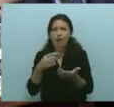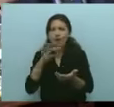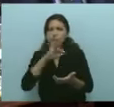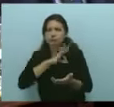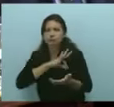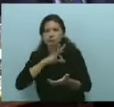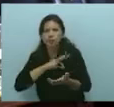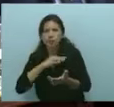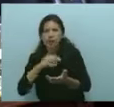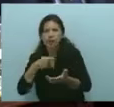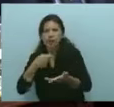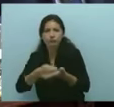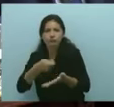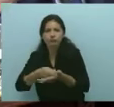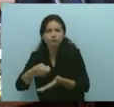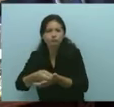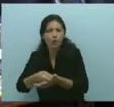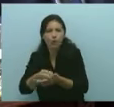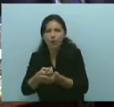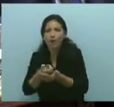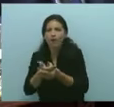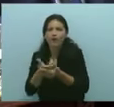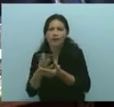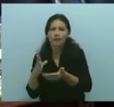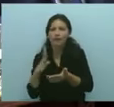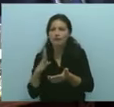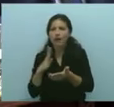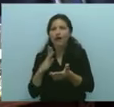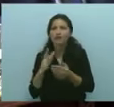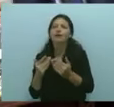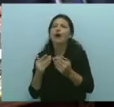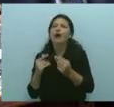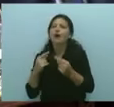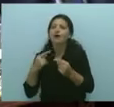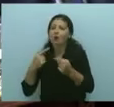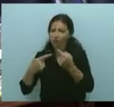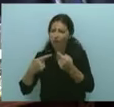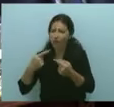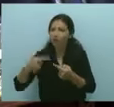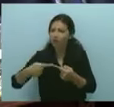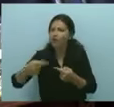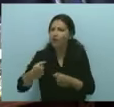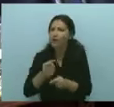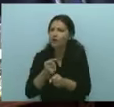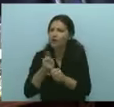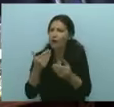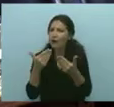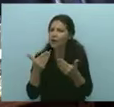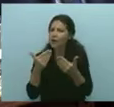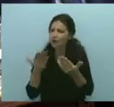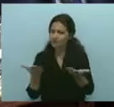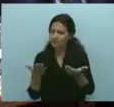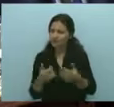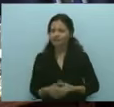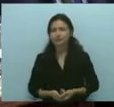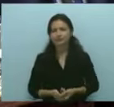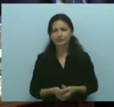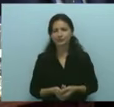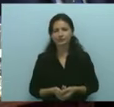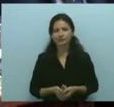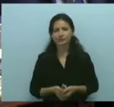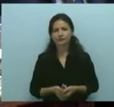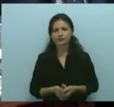termina con algunas cosas que dieron lugar a fraude, esas situaciones claramente muy injustas. Están previstas todas las